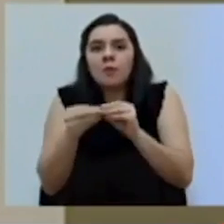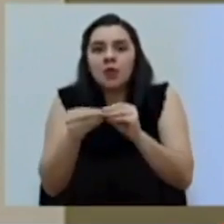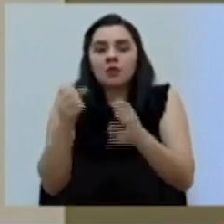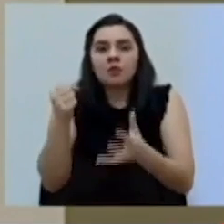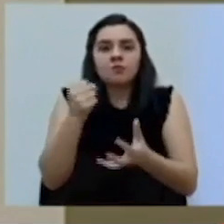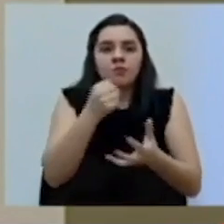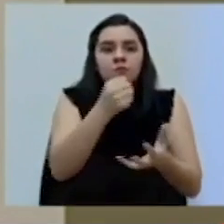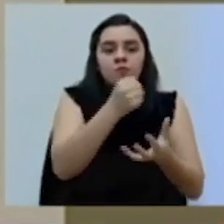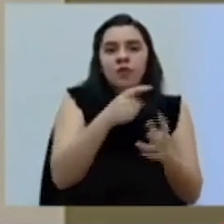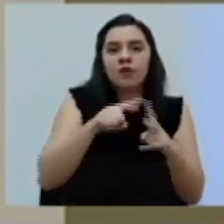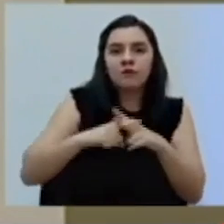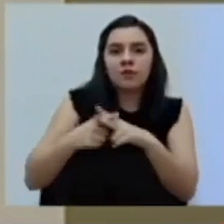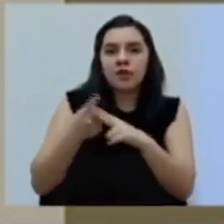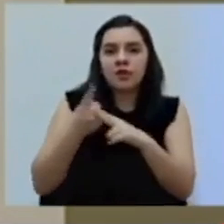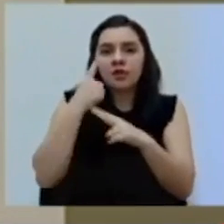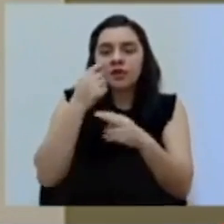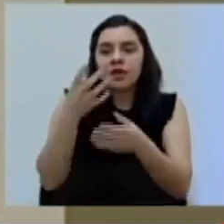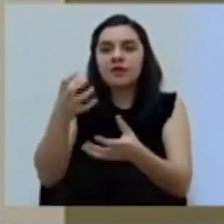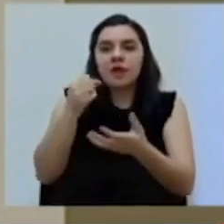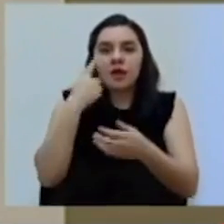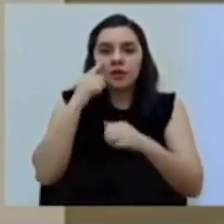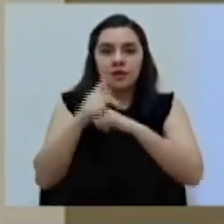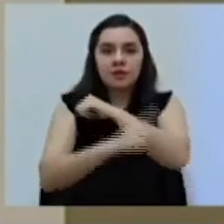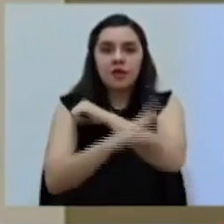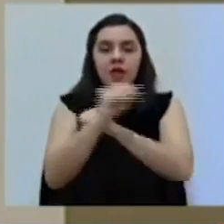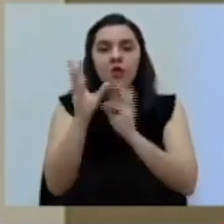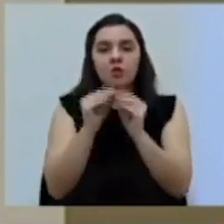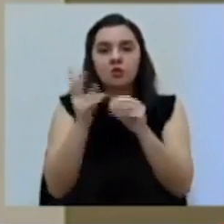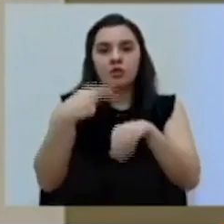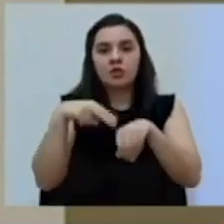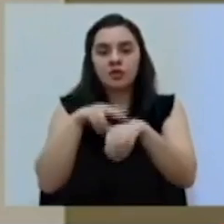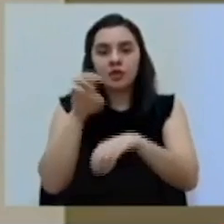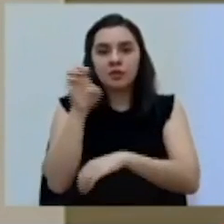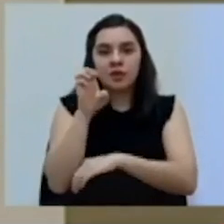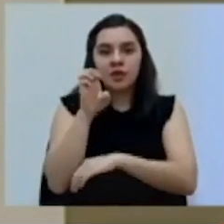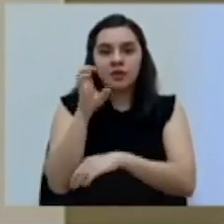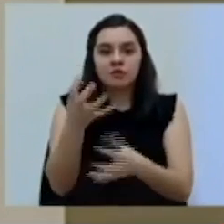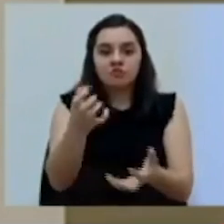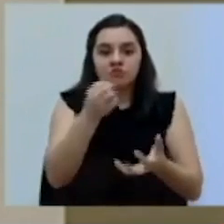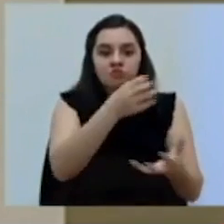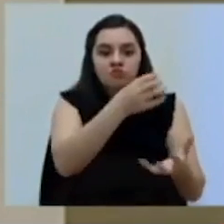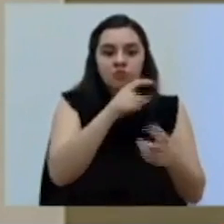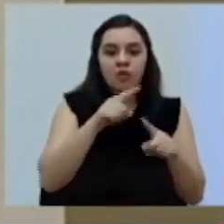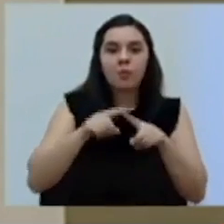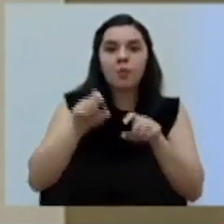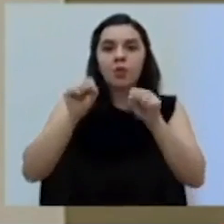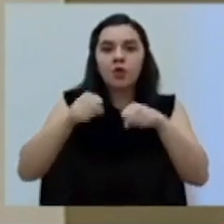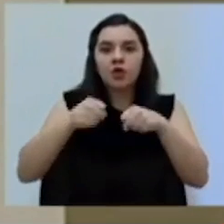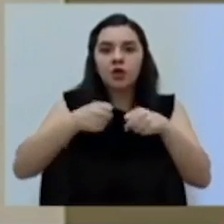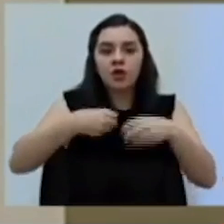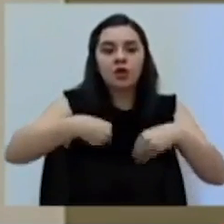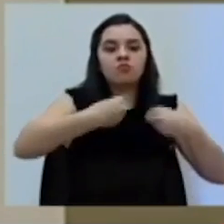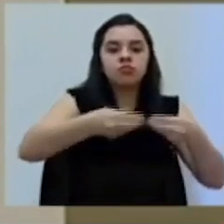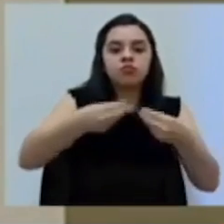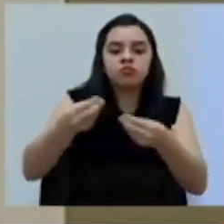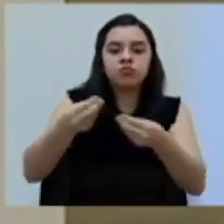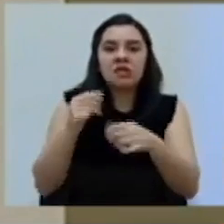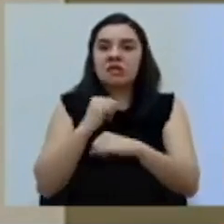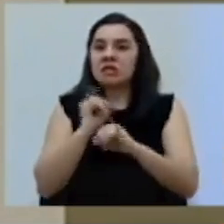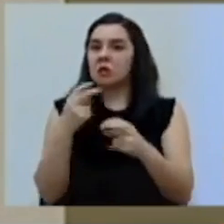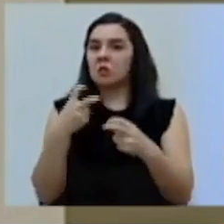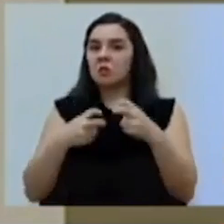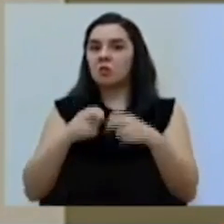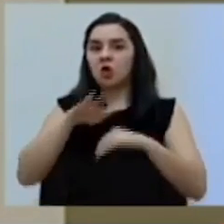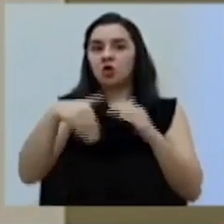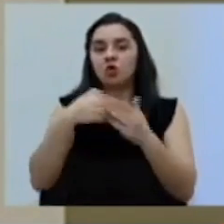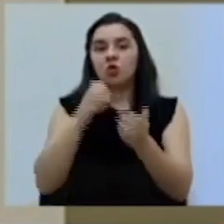adquiriendo a través del país y de la Comisión Nacional de Emergencias, poder operacionalizarla sin ningún problema en todos